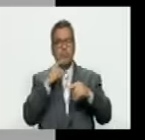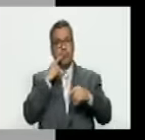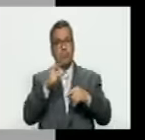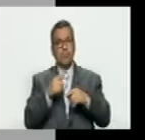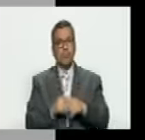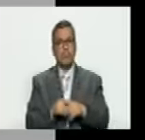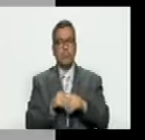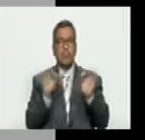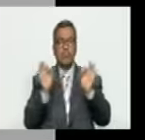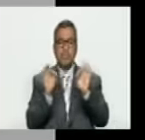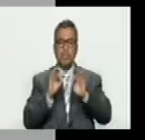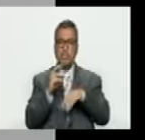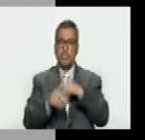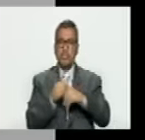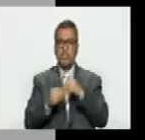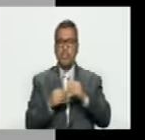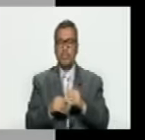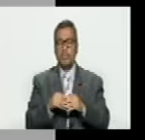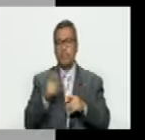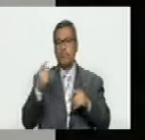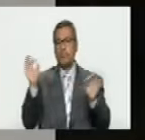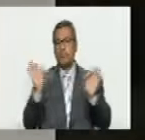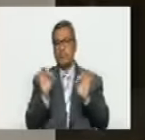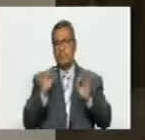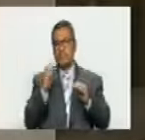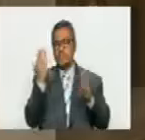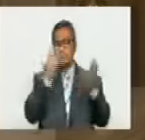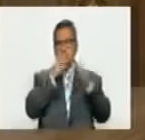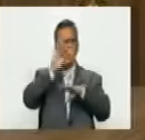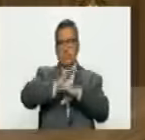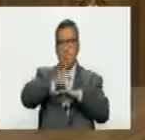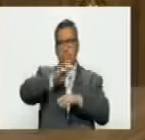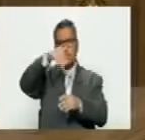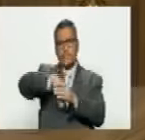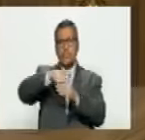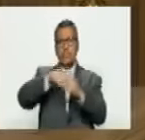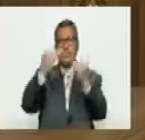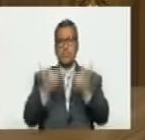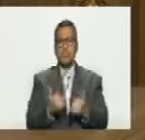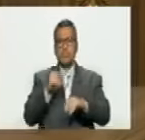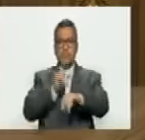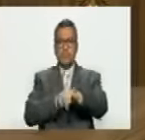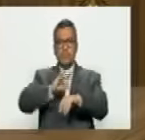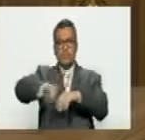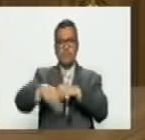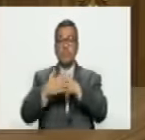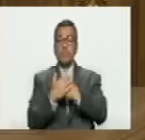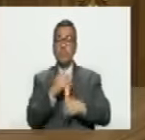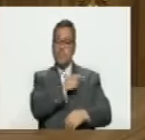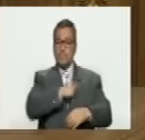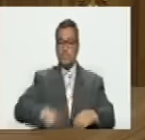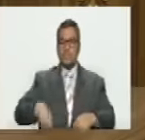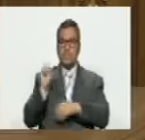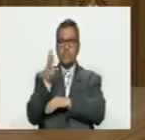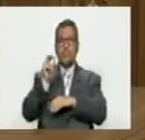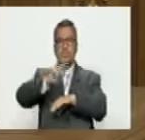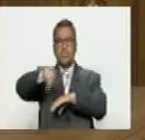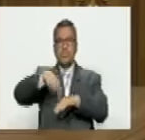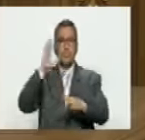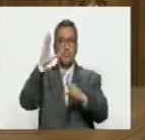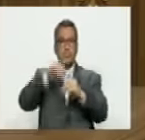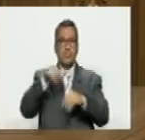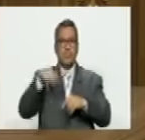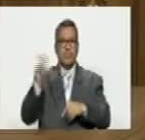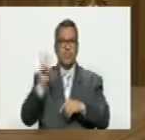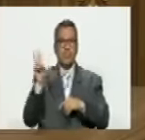tampoco existe es decir no se sabe cuál es el centro de votación pero ya el doctor Juan Rodríguez presidente de la asamblea habló de resultados por